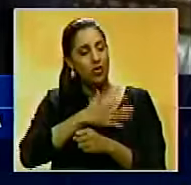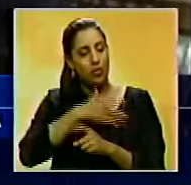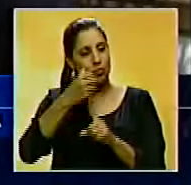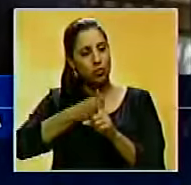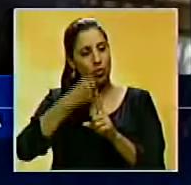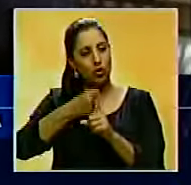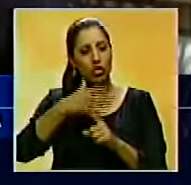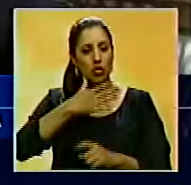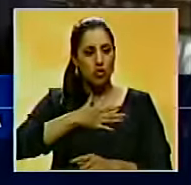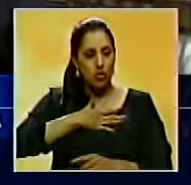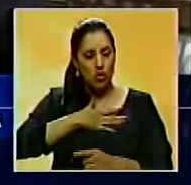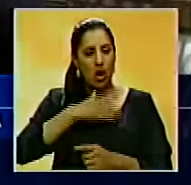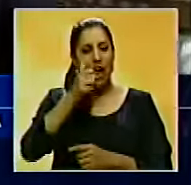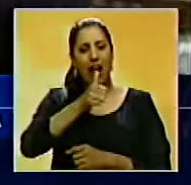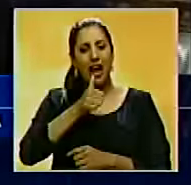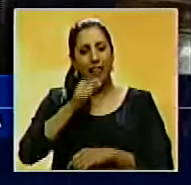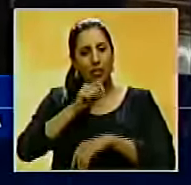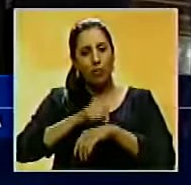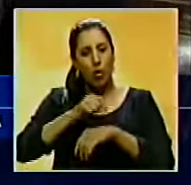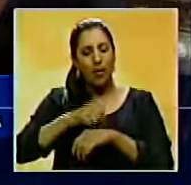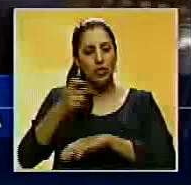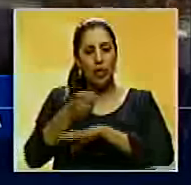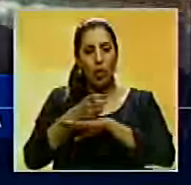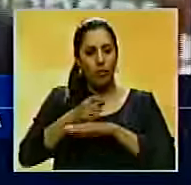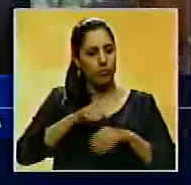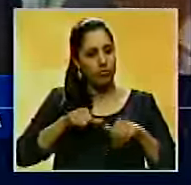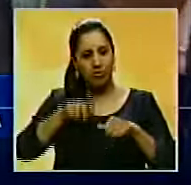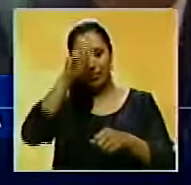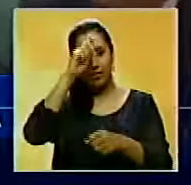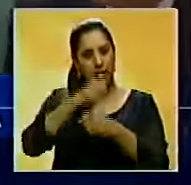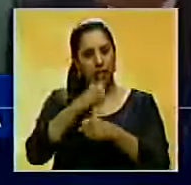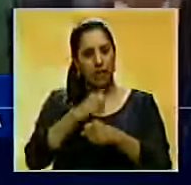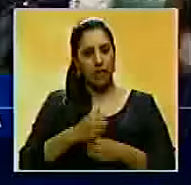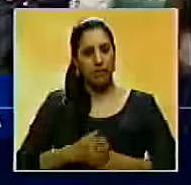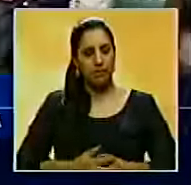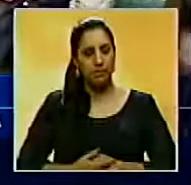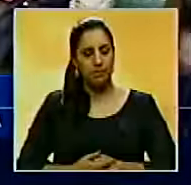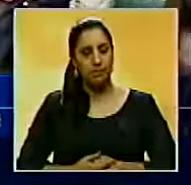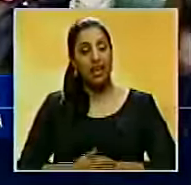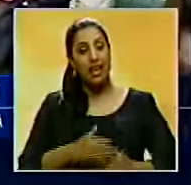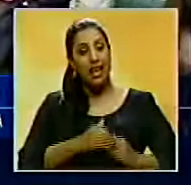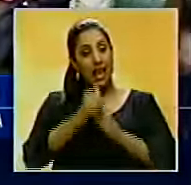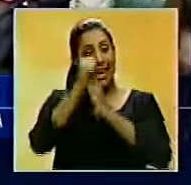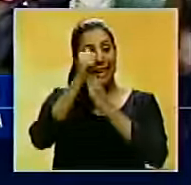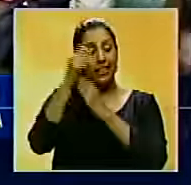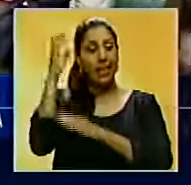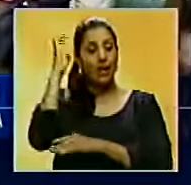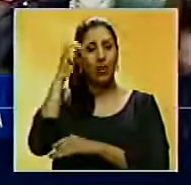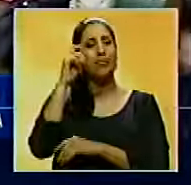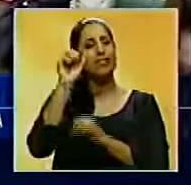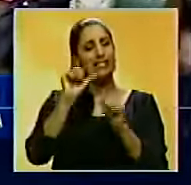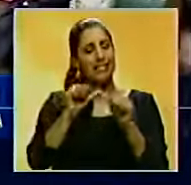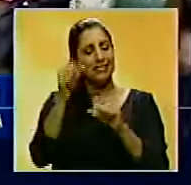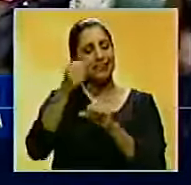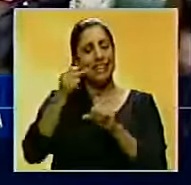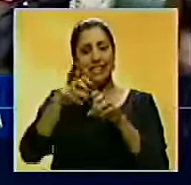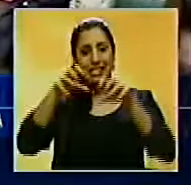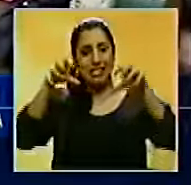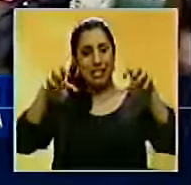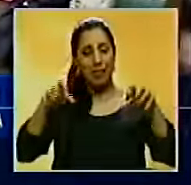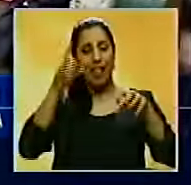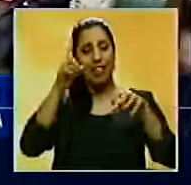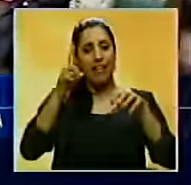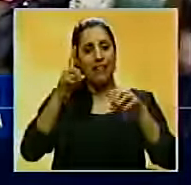y he luchado por esto en cada momento de mi gobierno y seguiré haciéndolo. Líderes europeos insistieron en que la separación debe